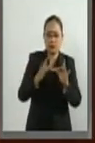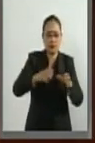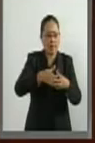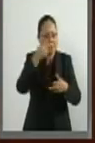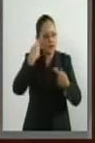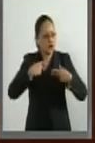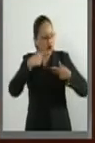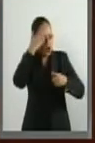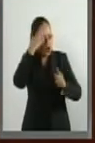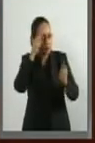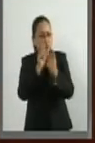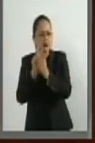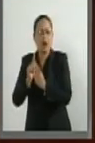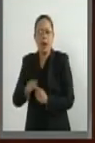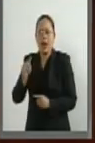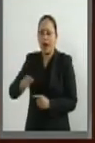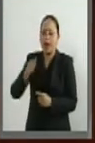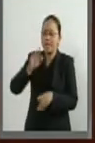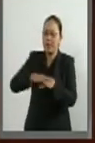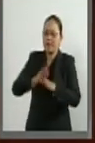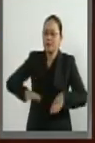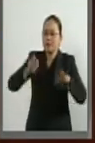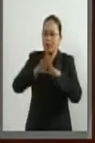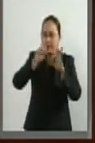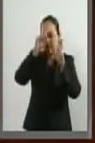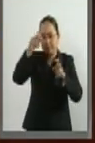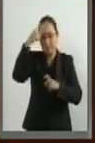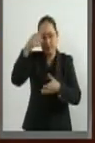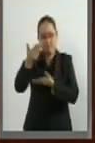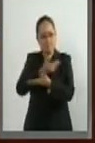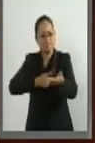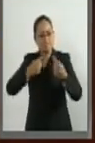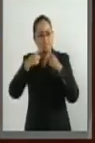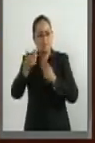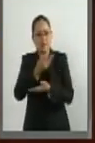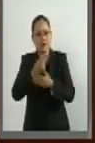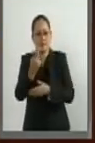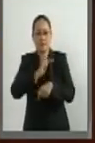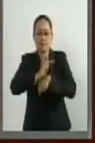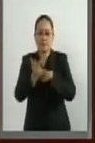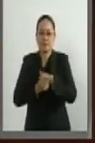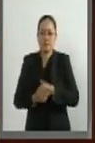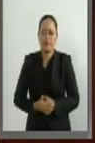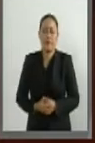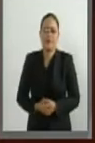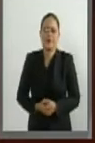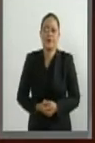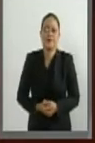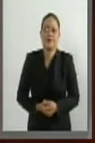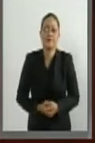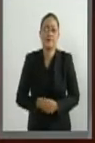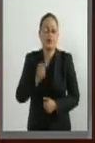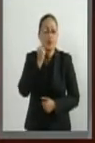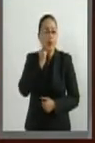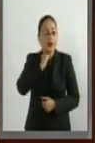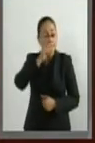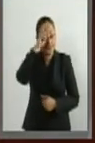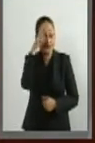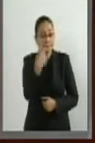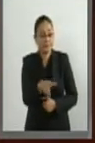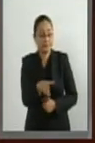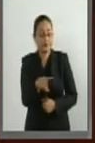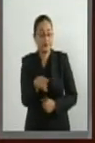prioritarias que deberemos atender en las negociaciones entre ambas naciones. El Senado de la República,